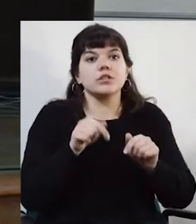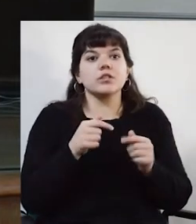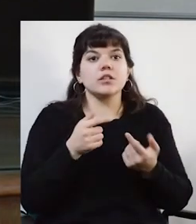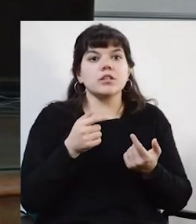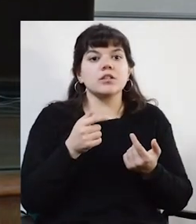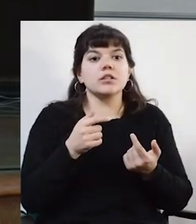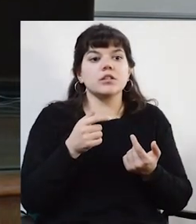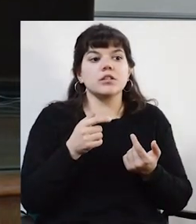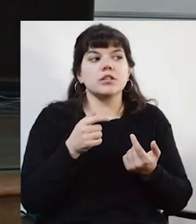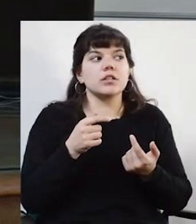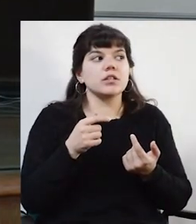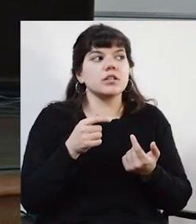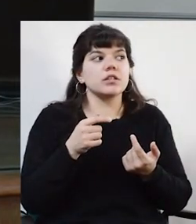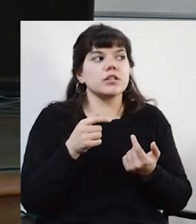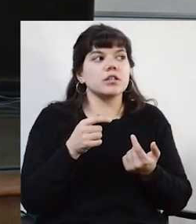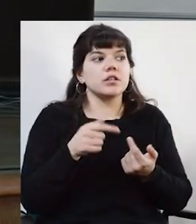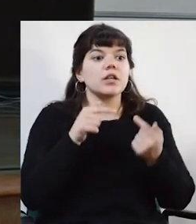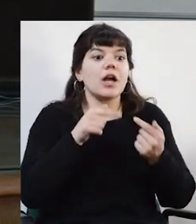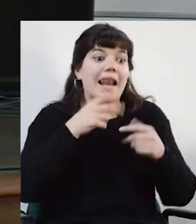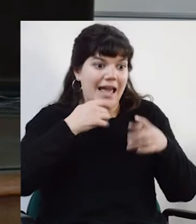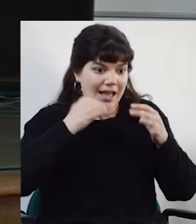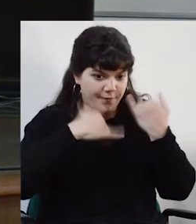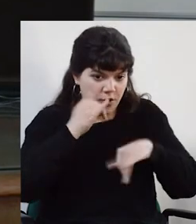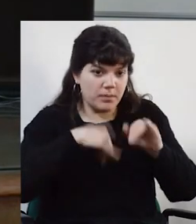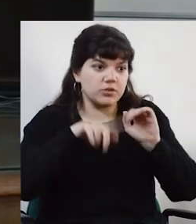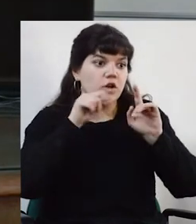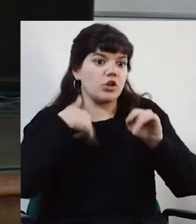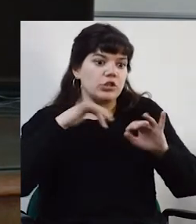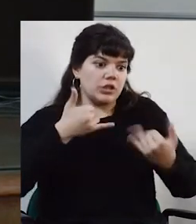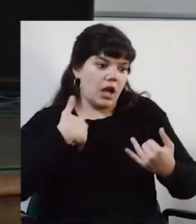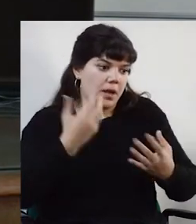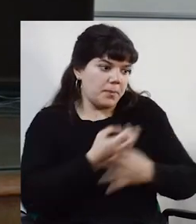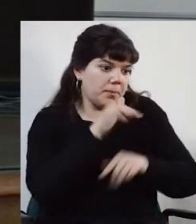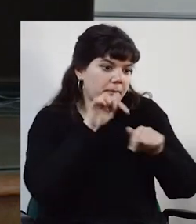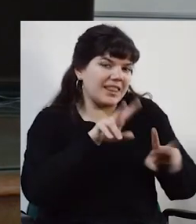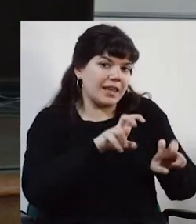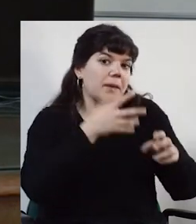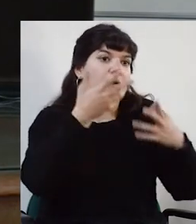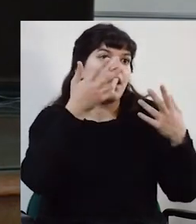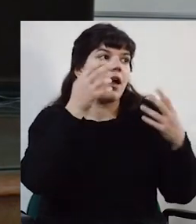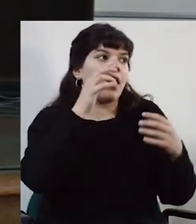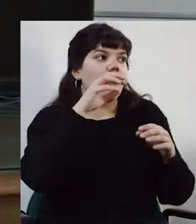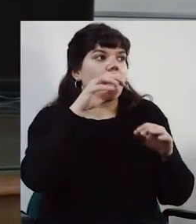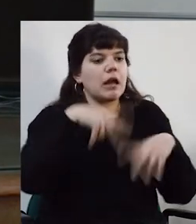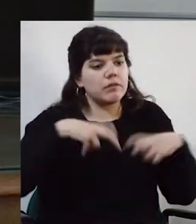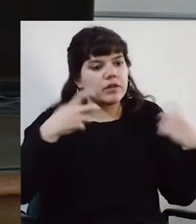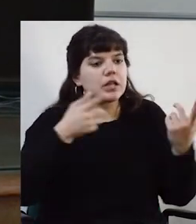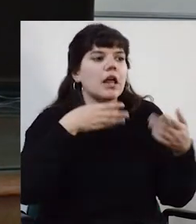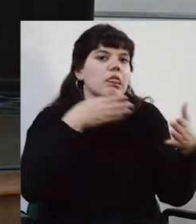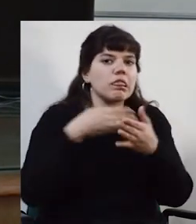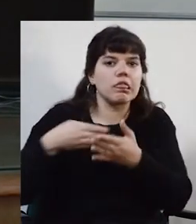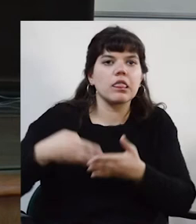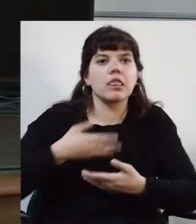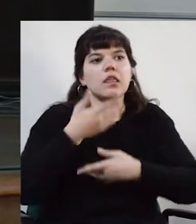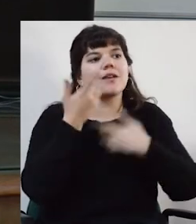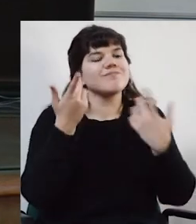información que obtenemos de los grupos de investigación es muy cramentada, limitada,